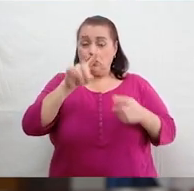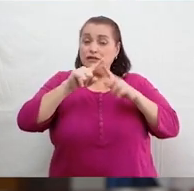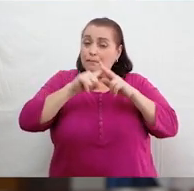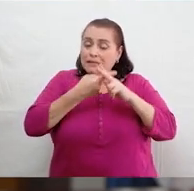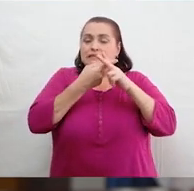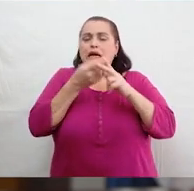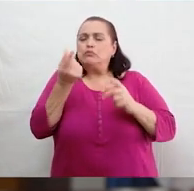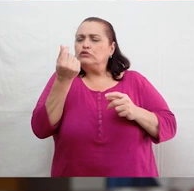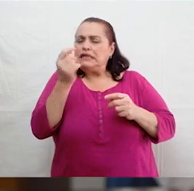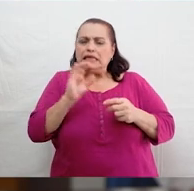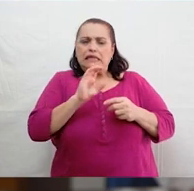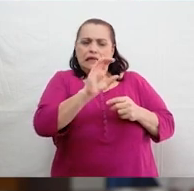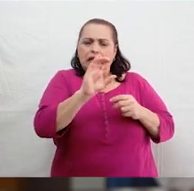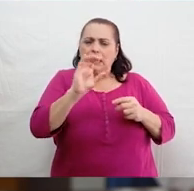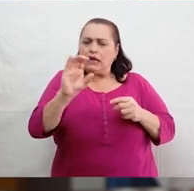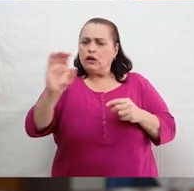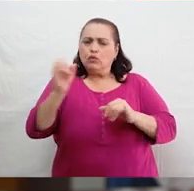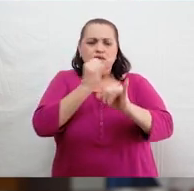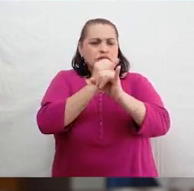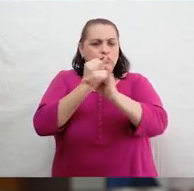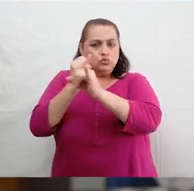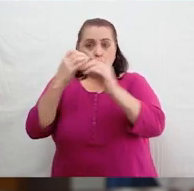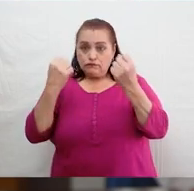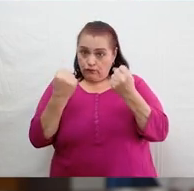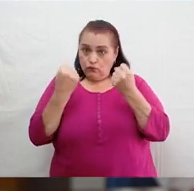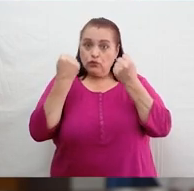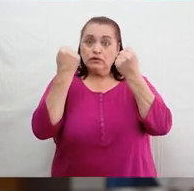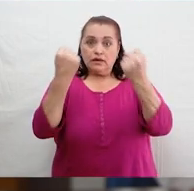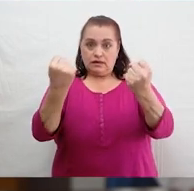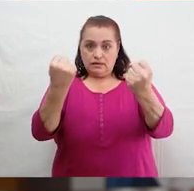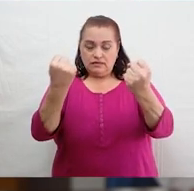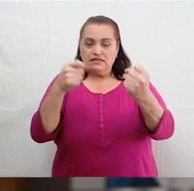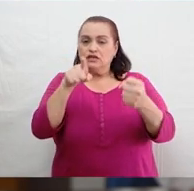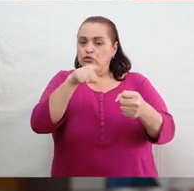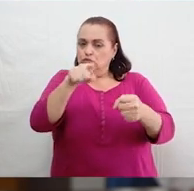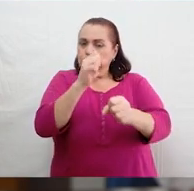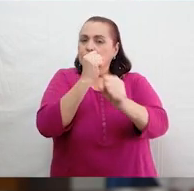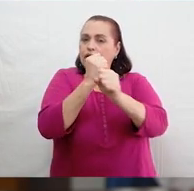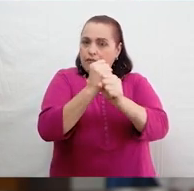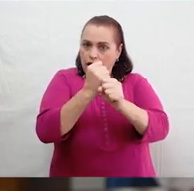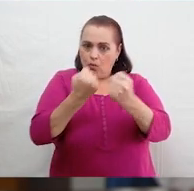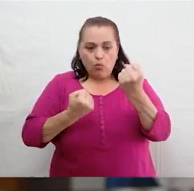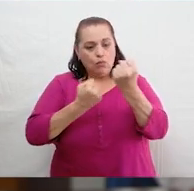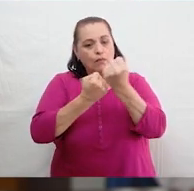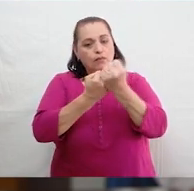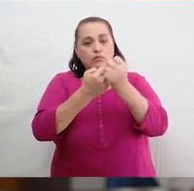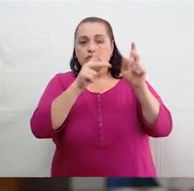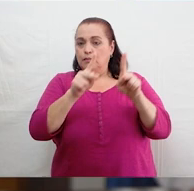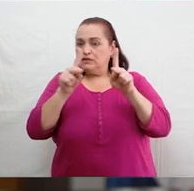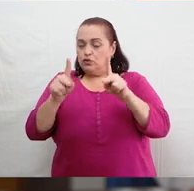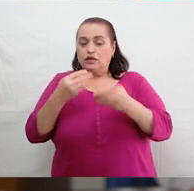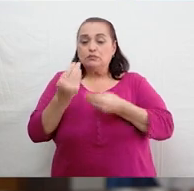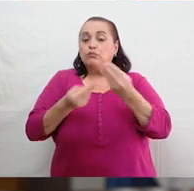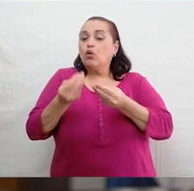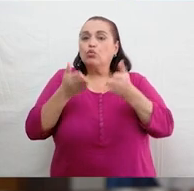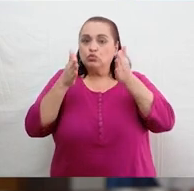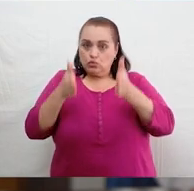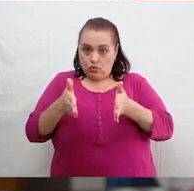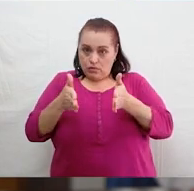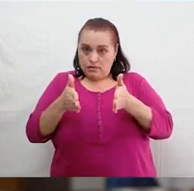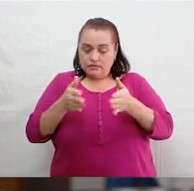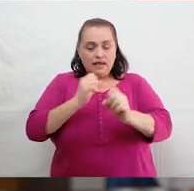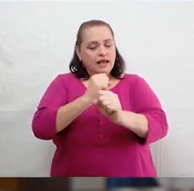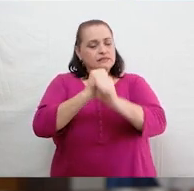invertir en instituciones que fortalezcan su quehacer, apoyen a las personas productoras y